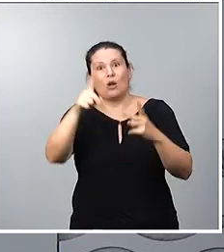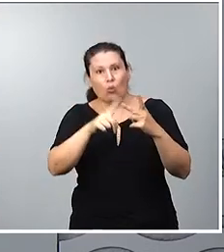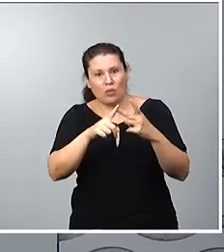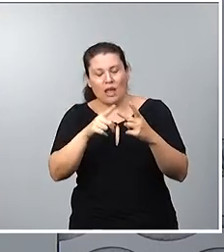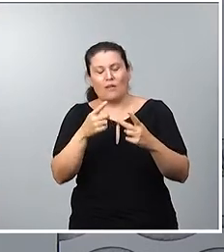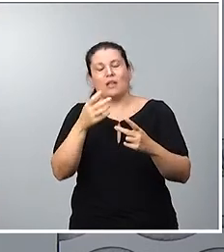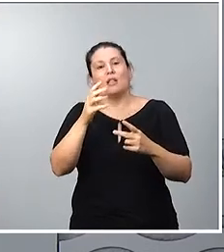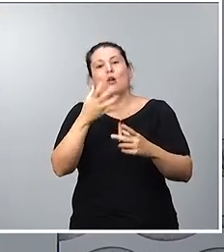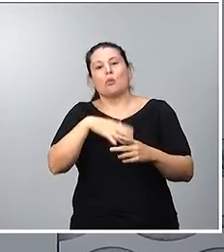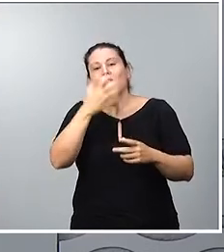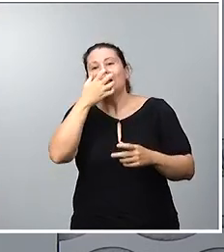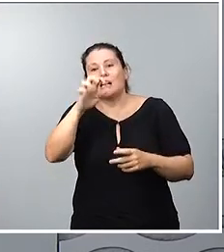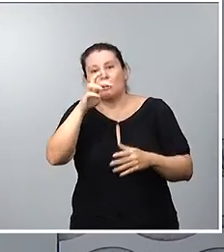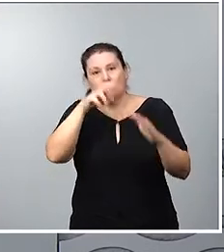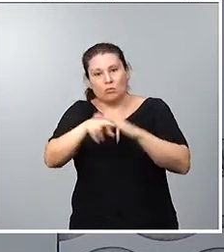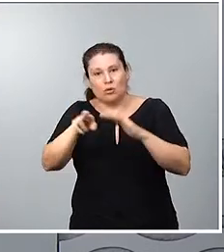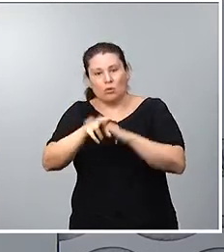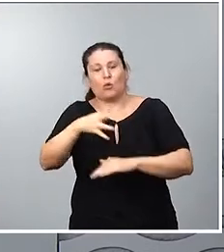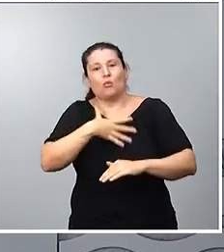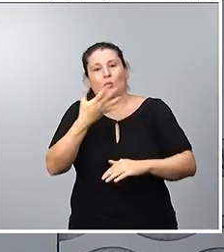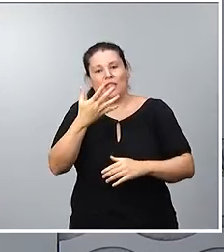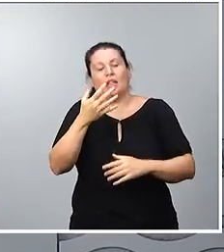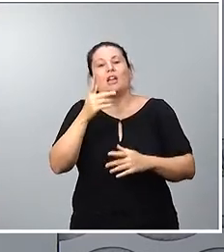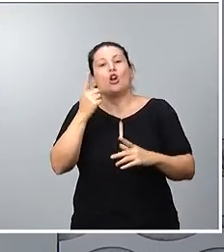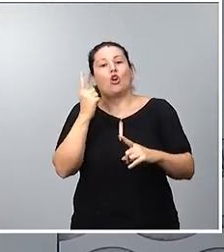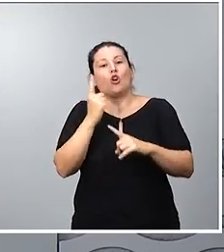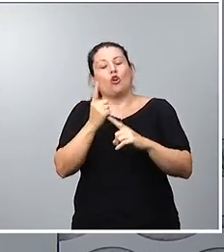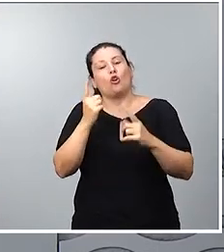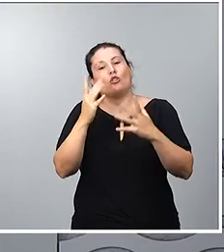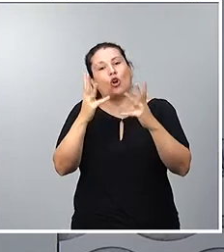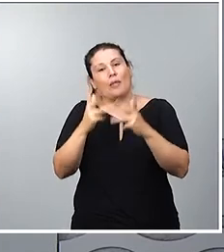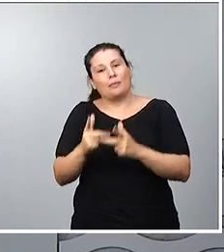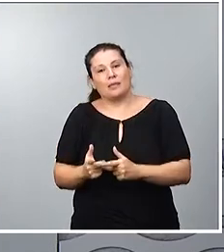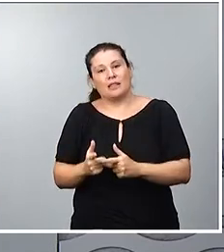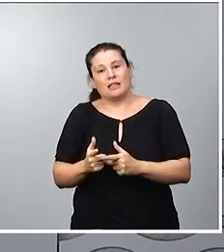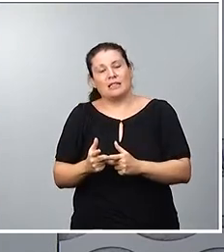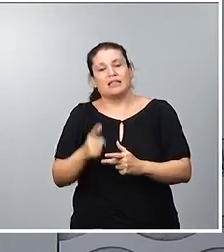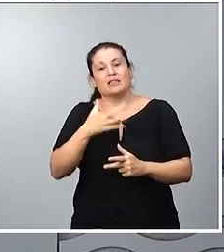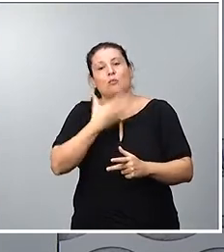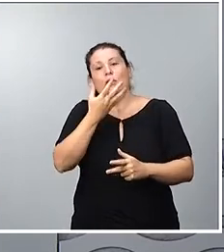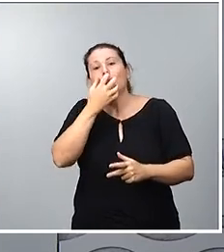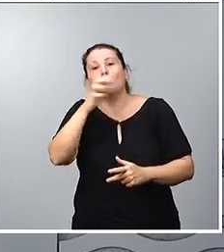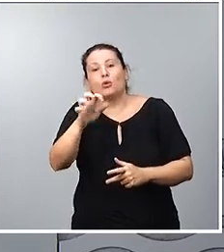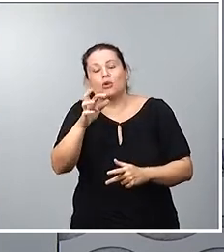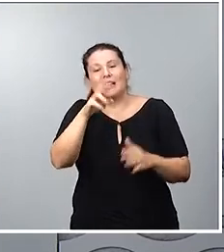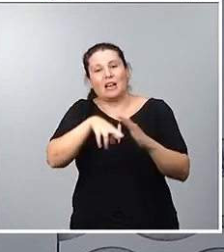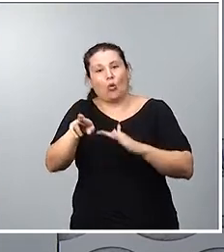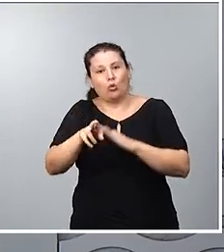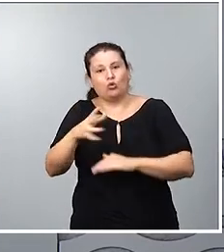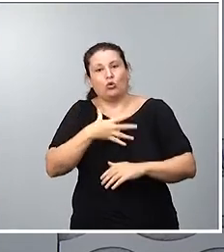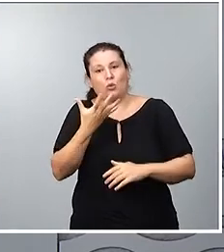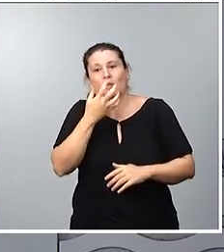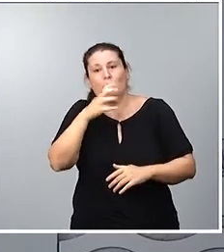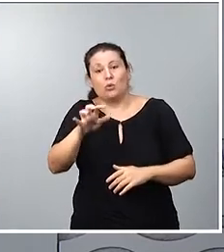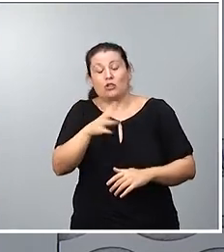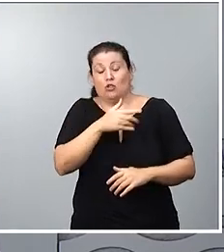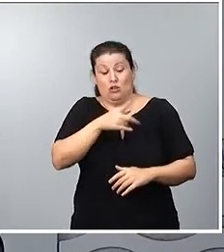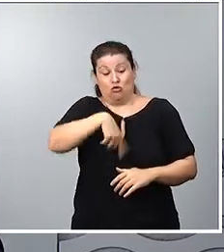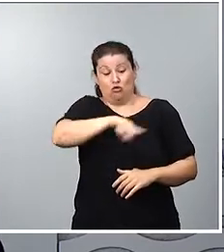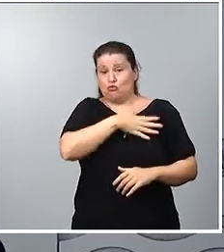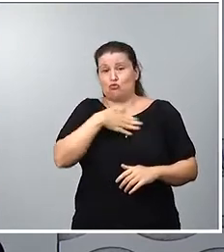frente a la jurisdicción contenciosa administrativa. Y no queremos que haya ningún defecto de forma